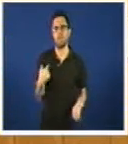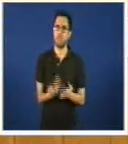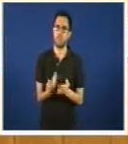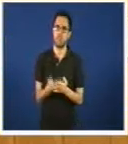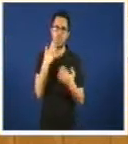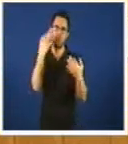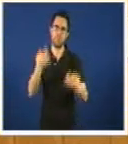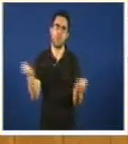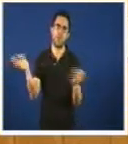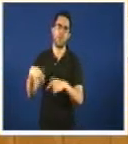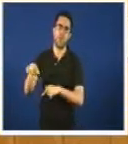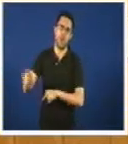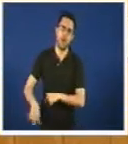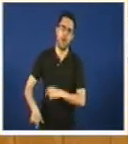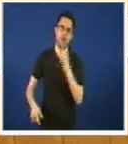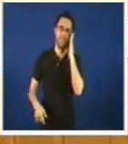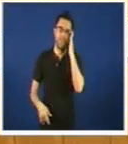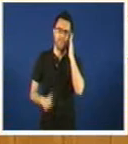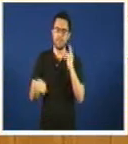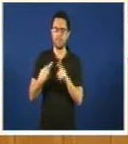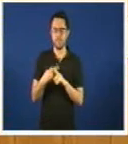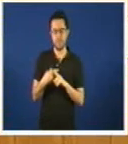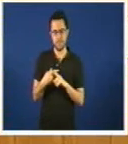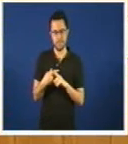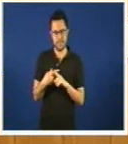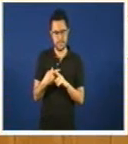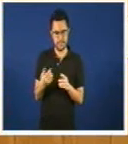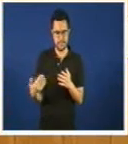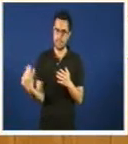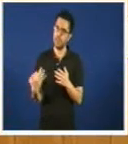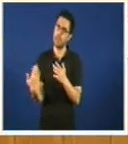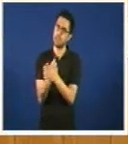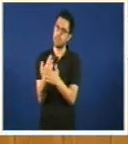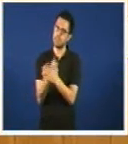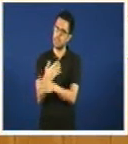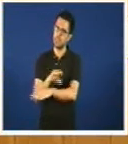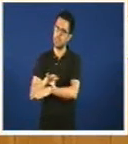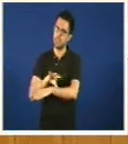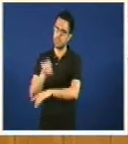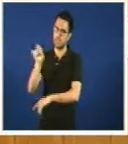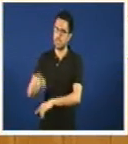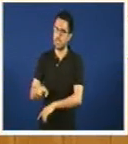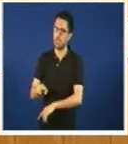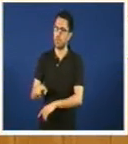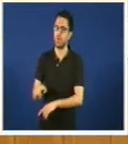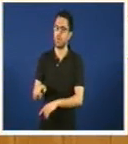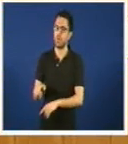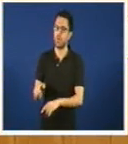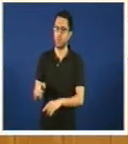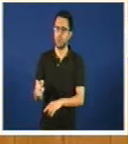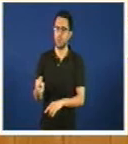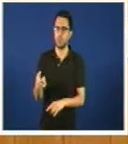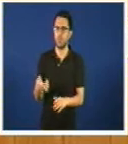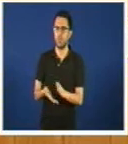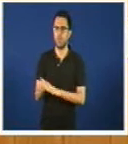asumen este debate e explíquenos señor consellero porque según o que din aquí vostedes casi van a triplicar o